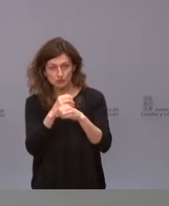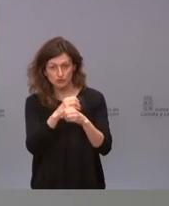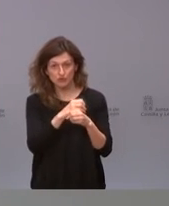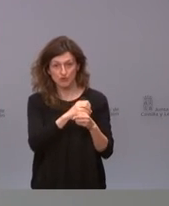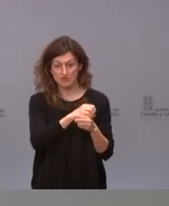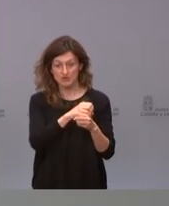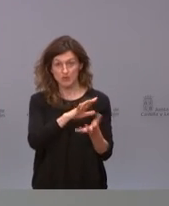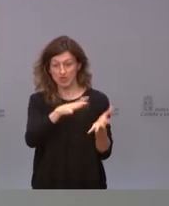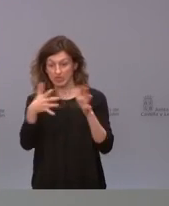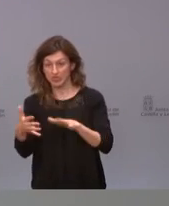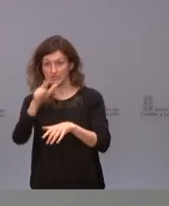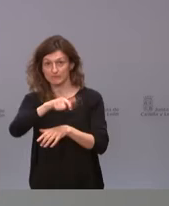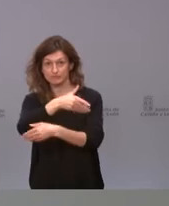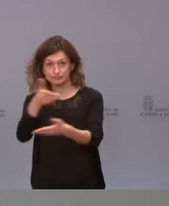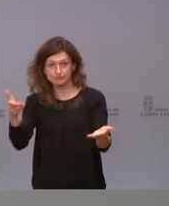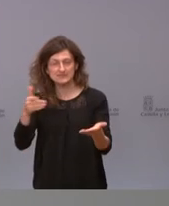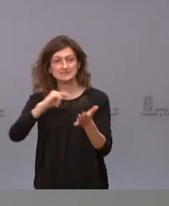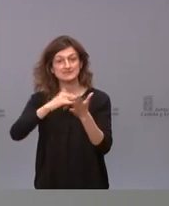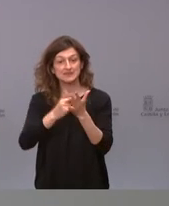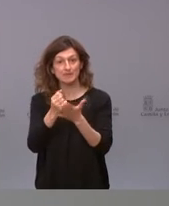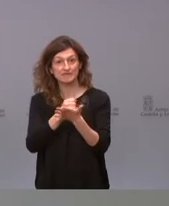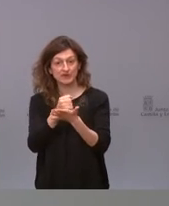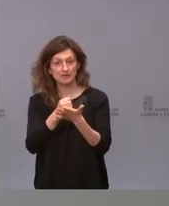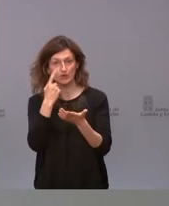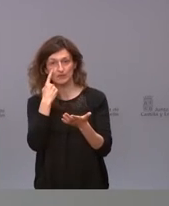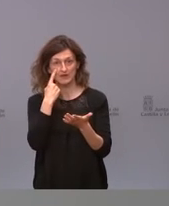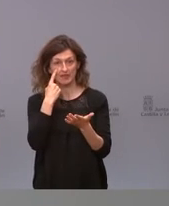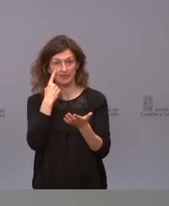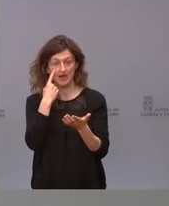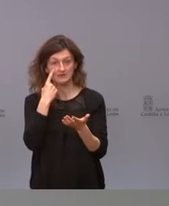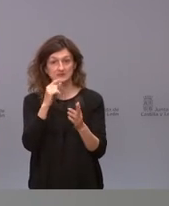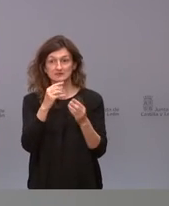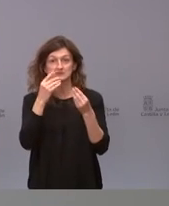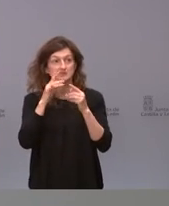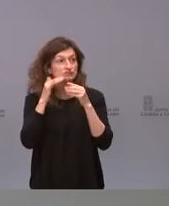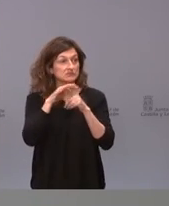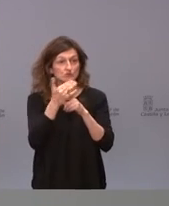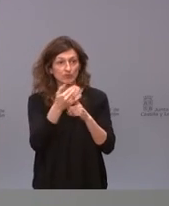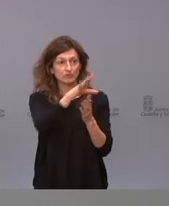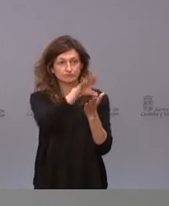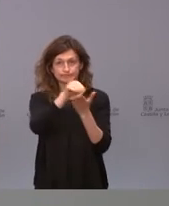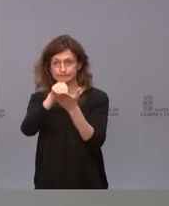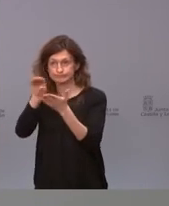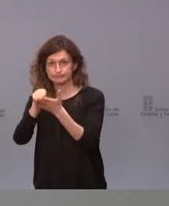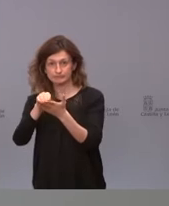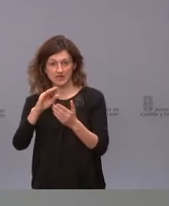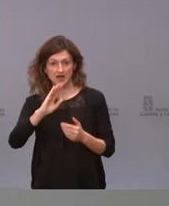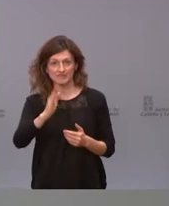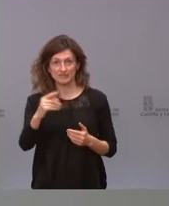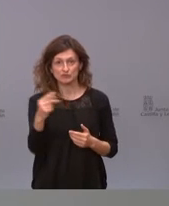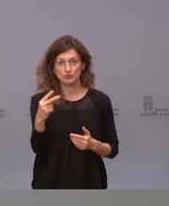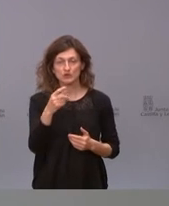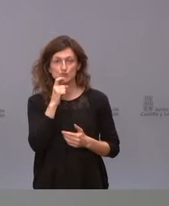sacas a la población general, el sistema de fármaco vigilancia va recogiendo cuáles son los posibles nuevos efectos adversos que